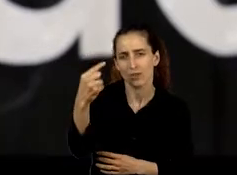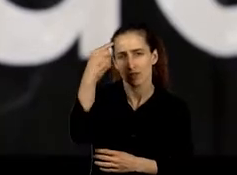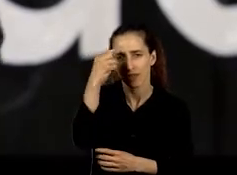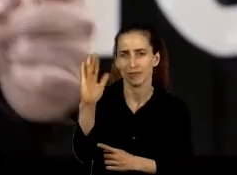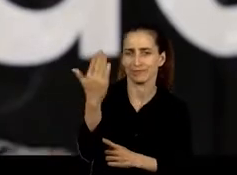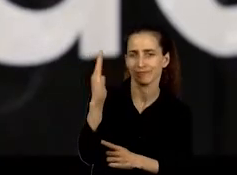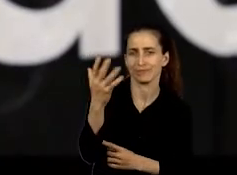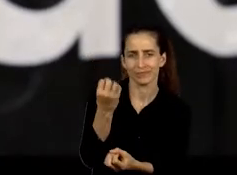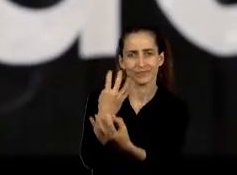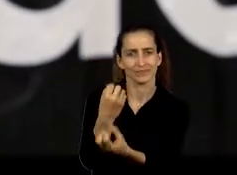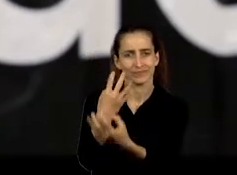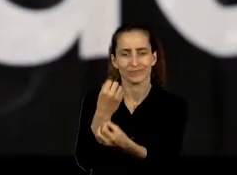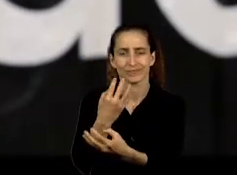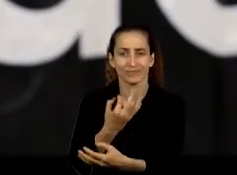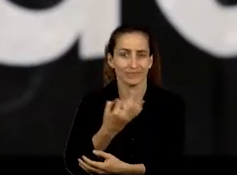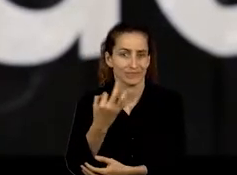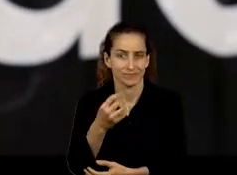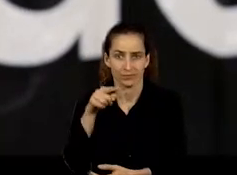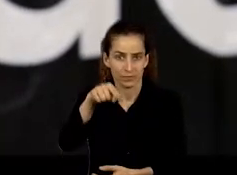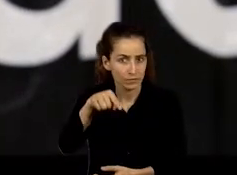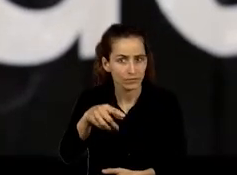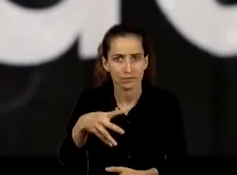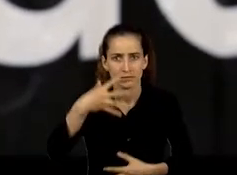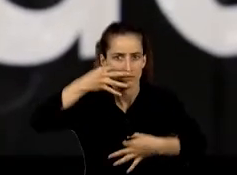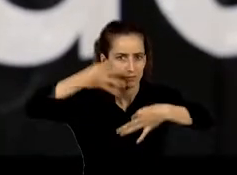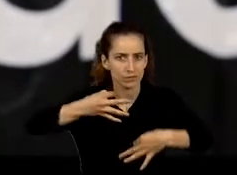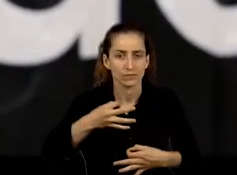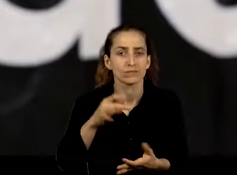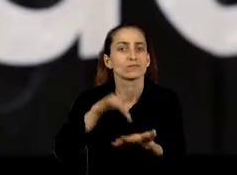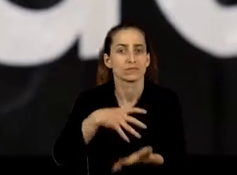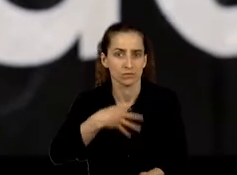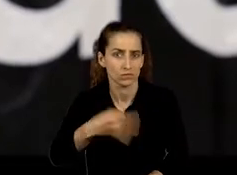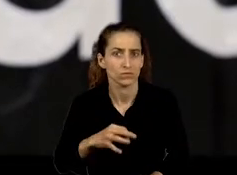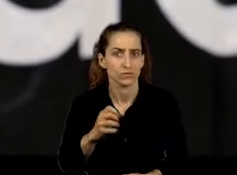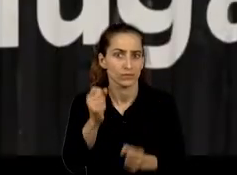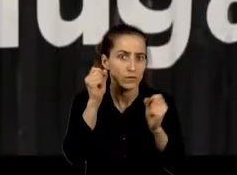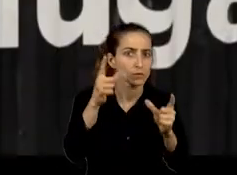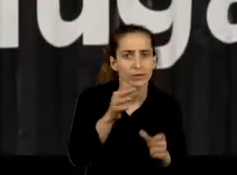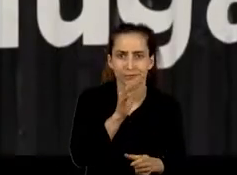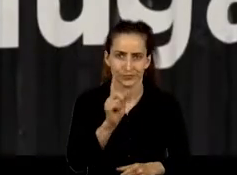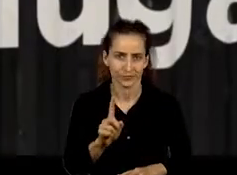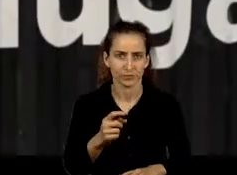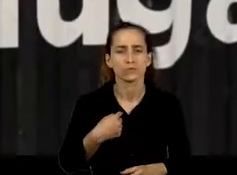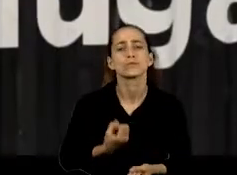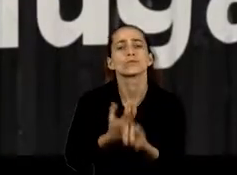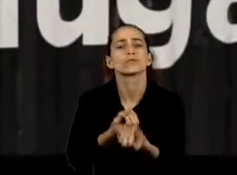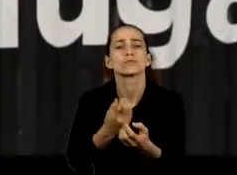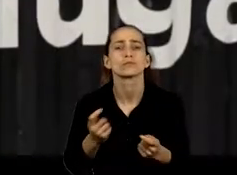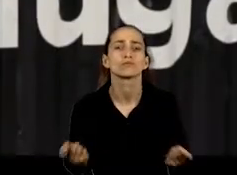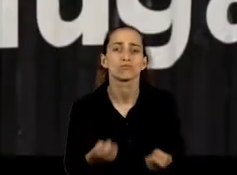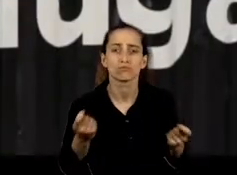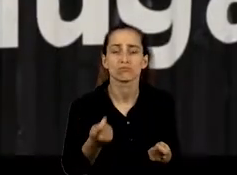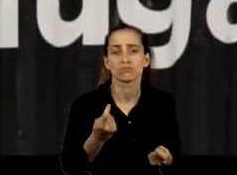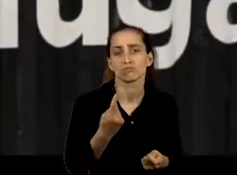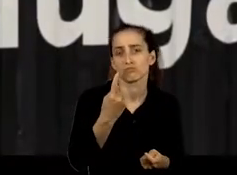recordar constantemente de que esto es real y que puede pasar y que no nos damos cuenta todavía. Que te estoy contando una campaña que se ha